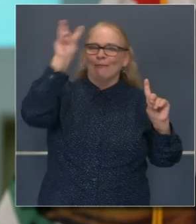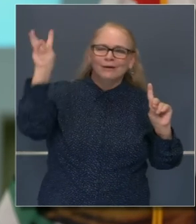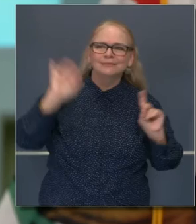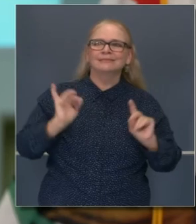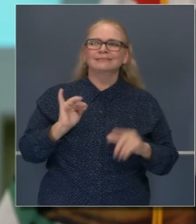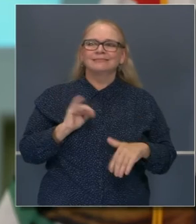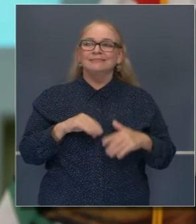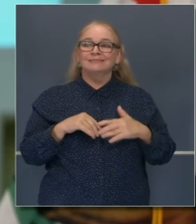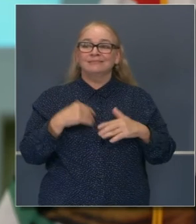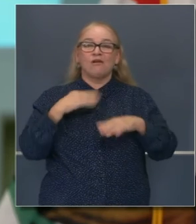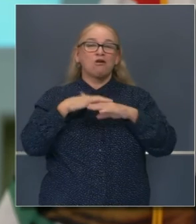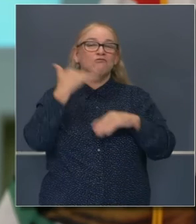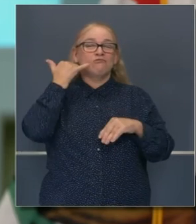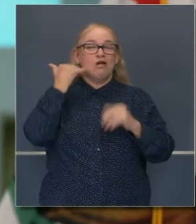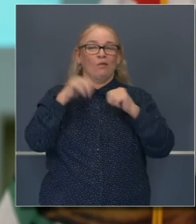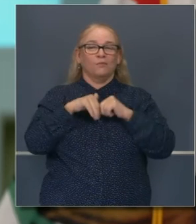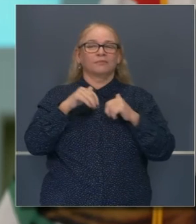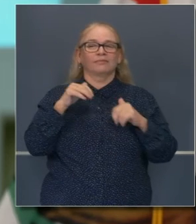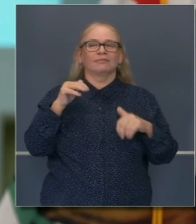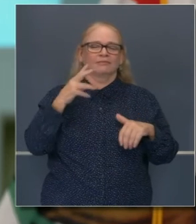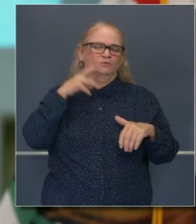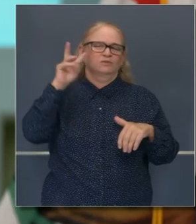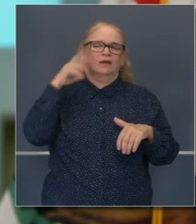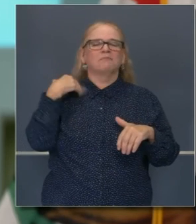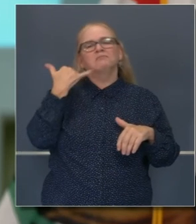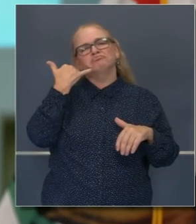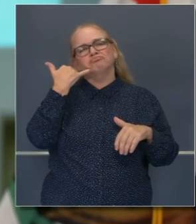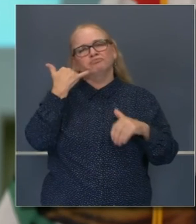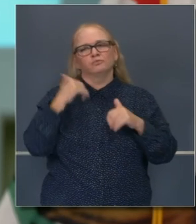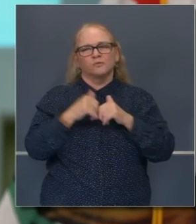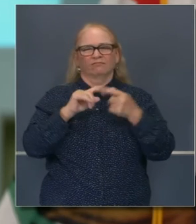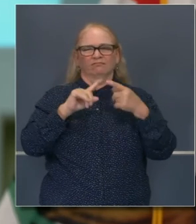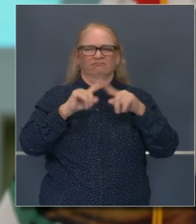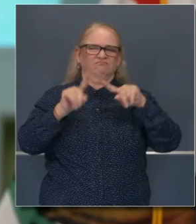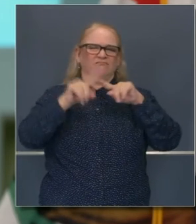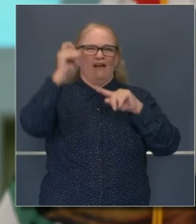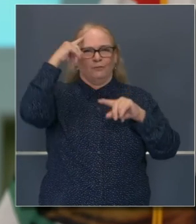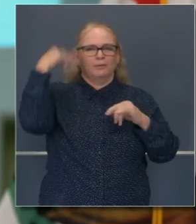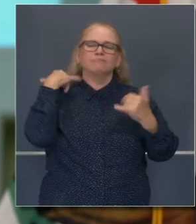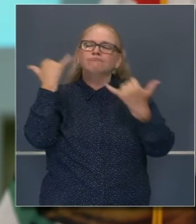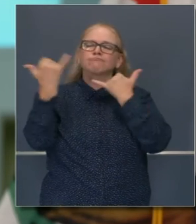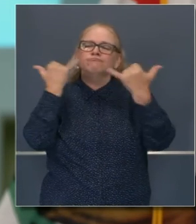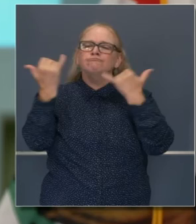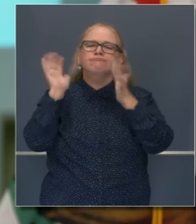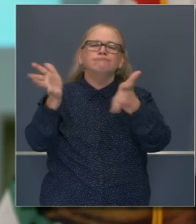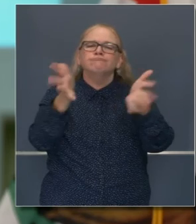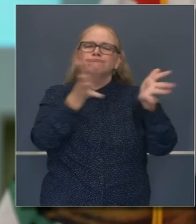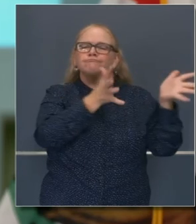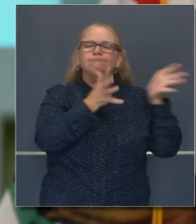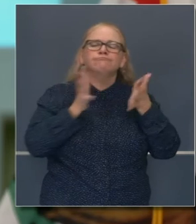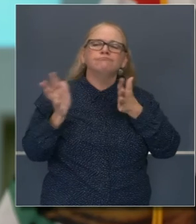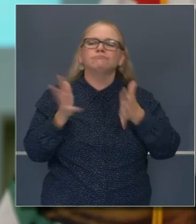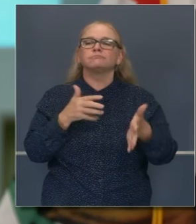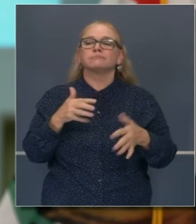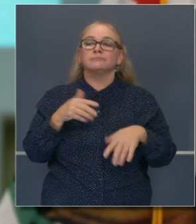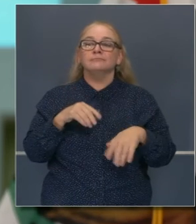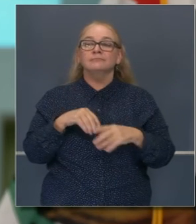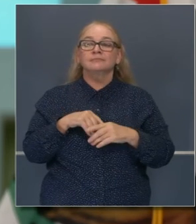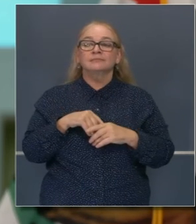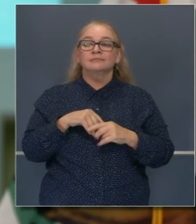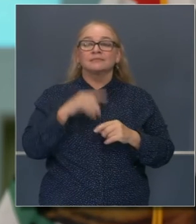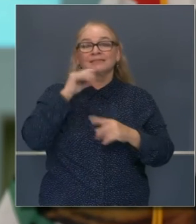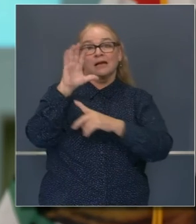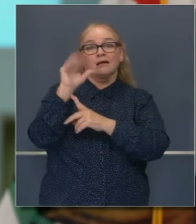a esas. El otro día por teléfono estaba con el gobernador de Colorado. Estaban hablando de los incendios históricos